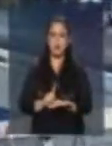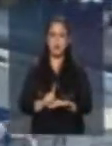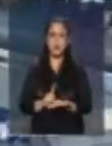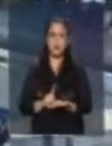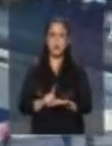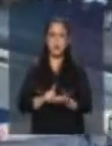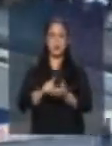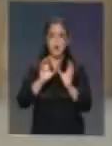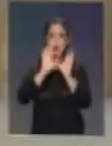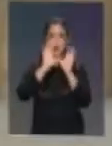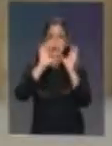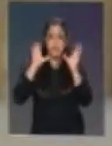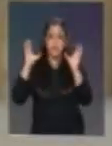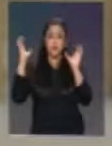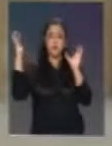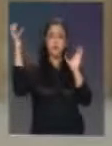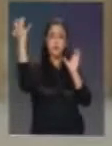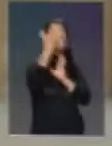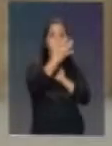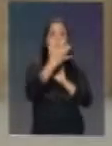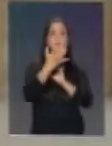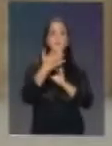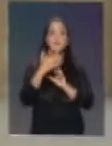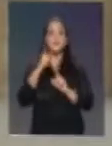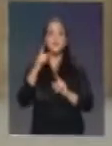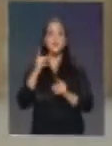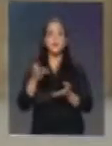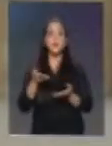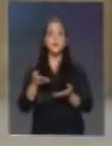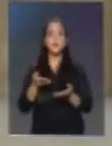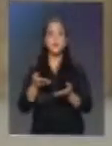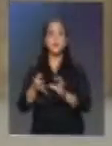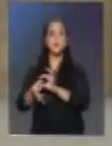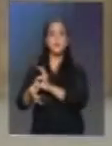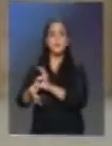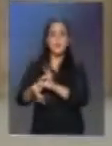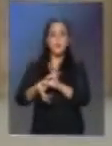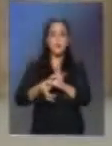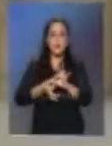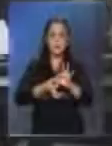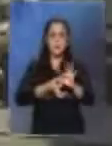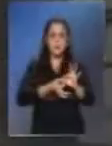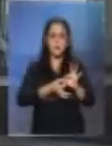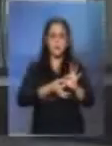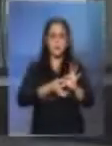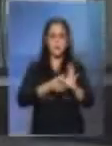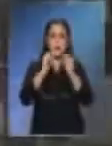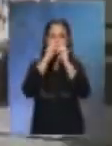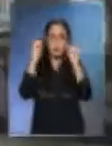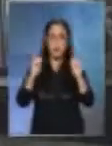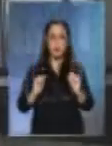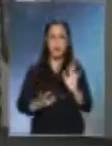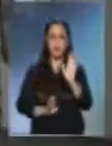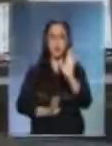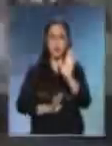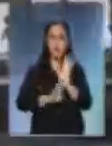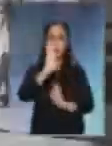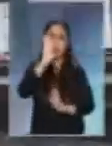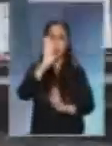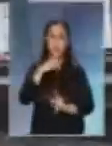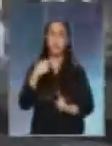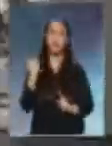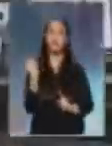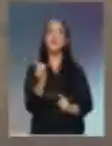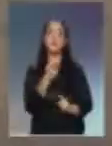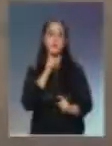El cambio climático es un síntoma de un modelo de desarrollo que los seres humanos hemos